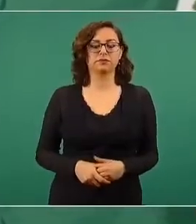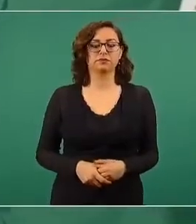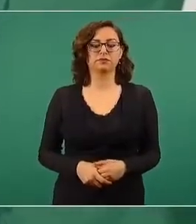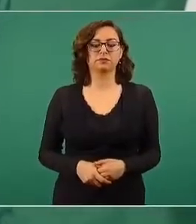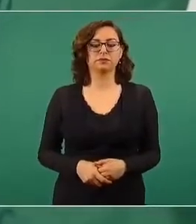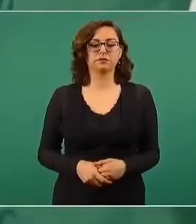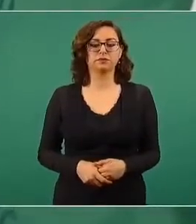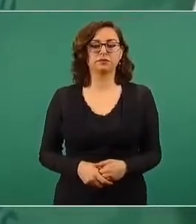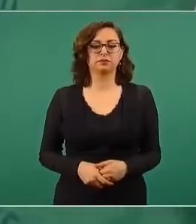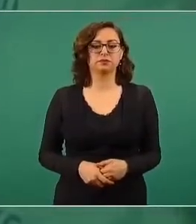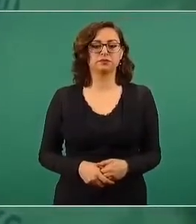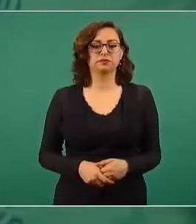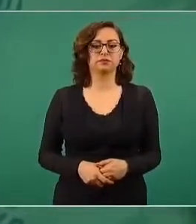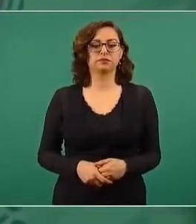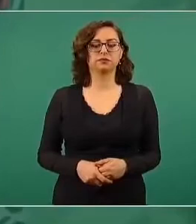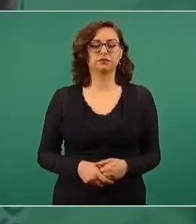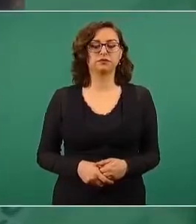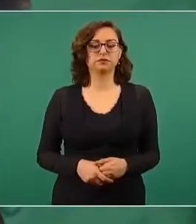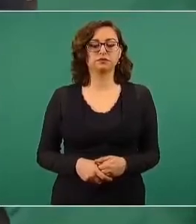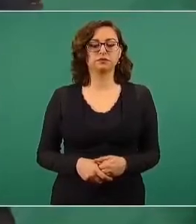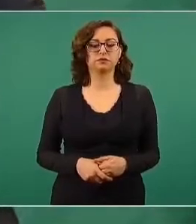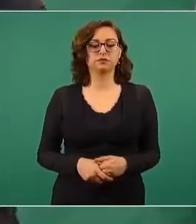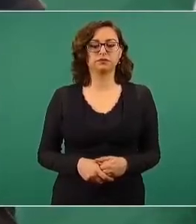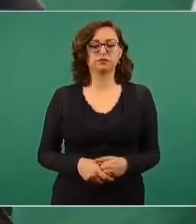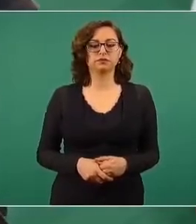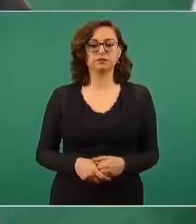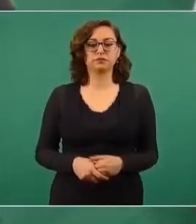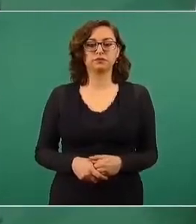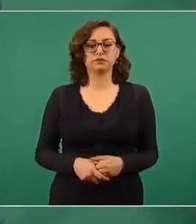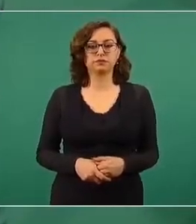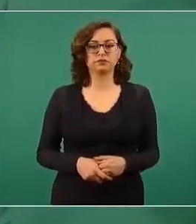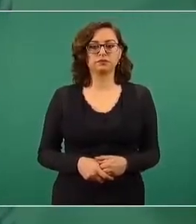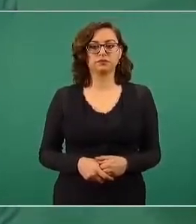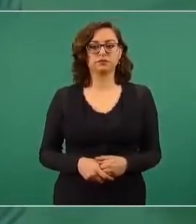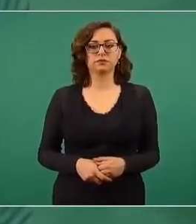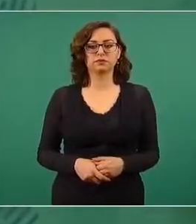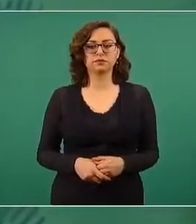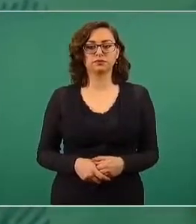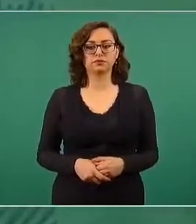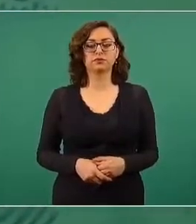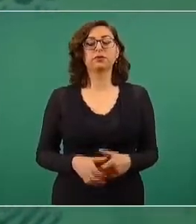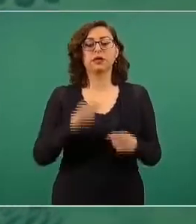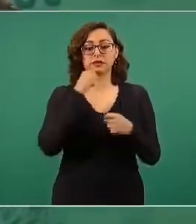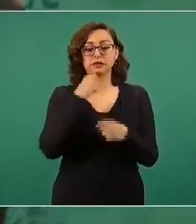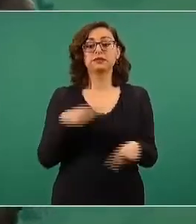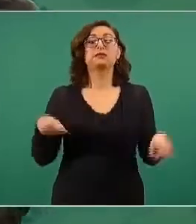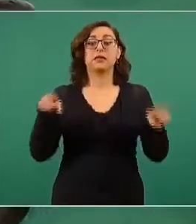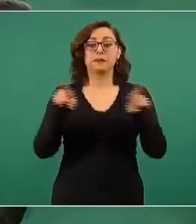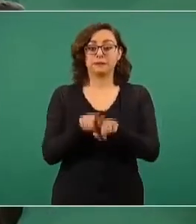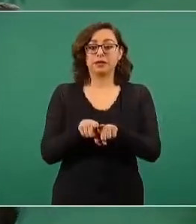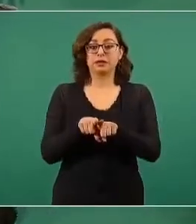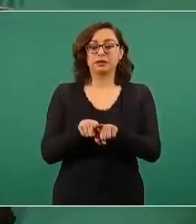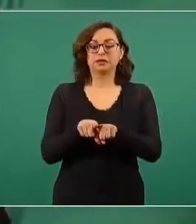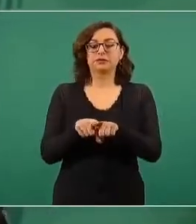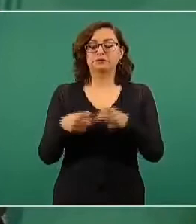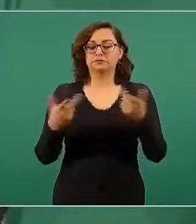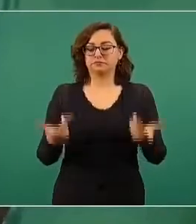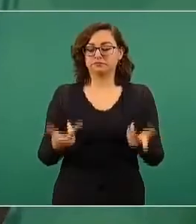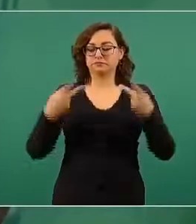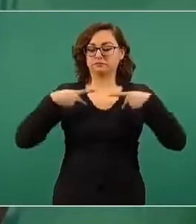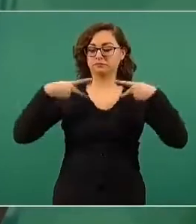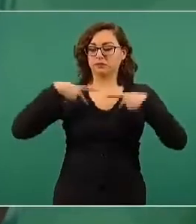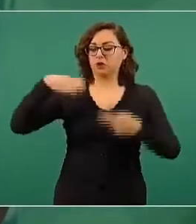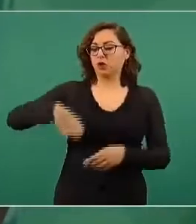También se cumplió el compromiso de que en abril se iban a vacunar a todos